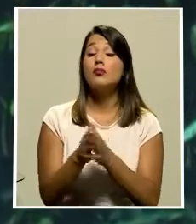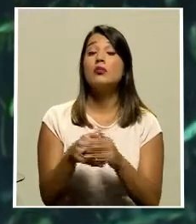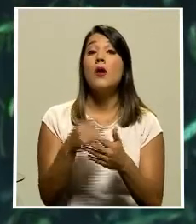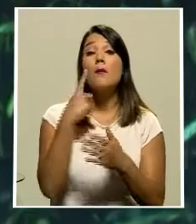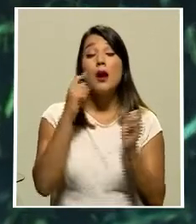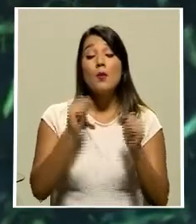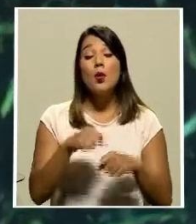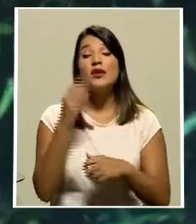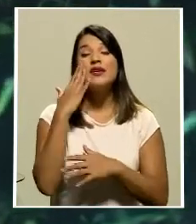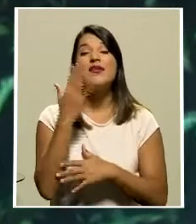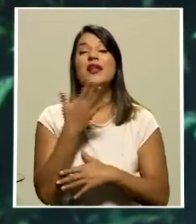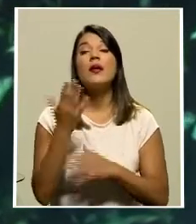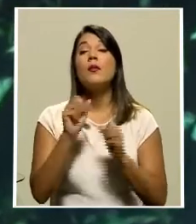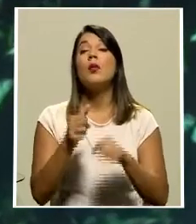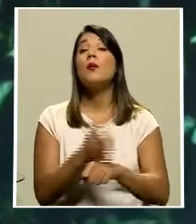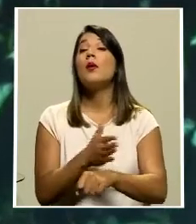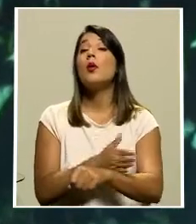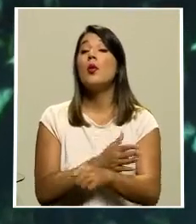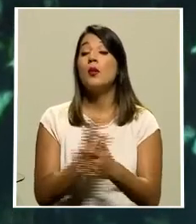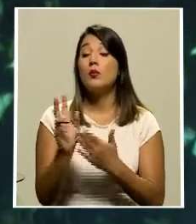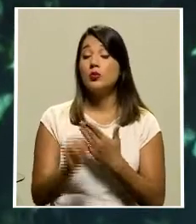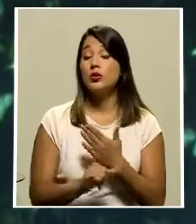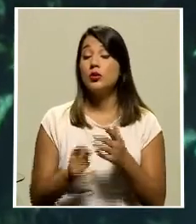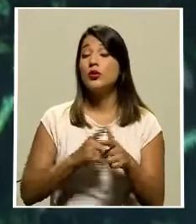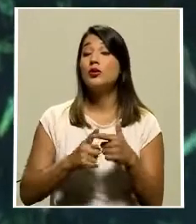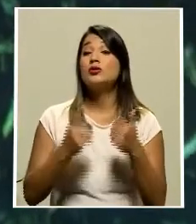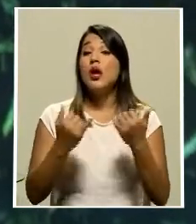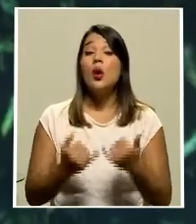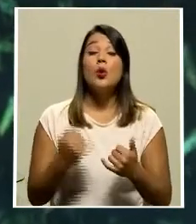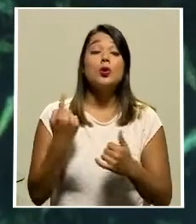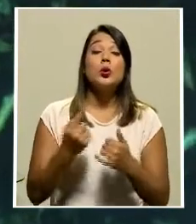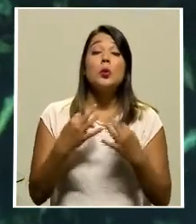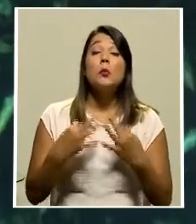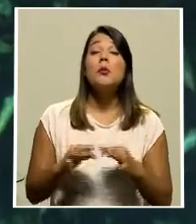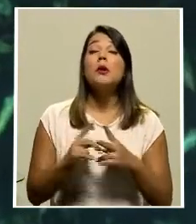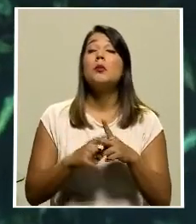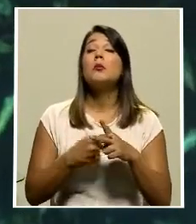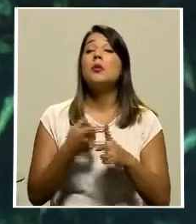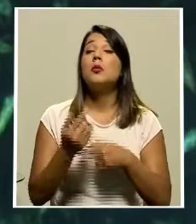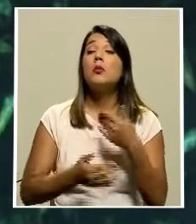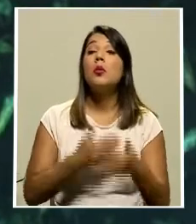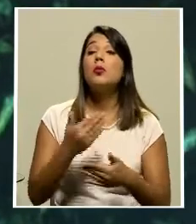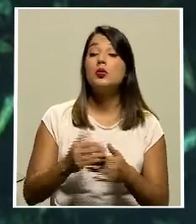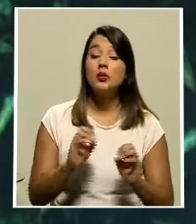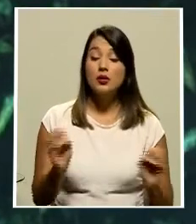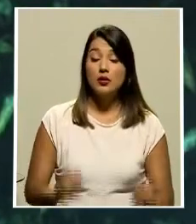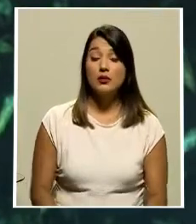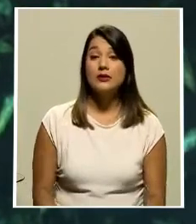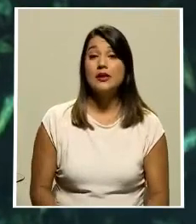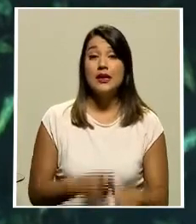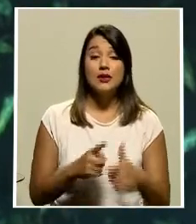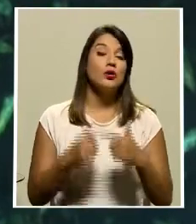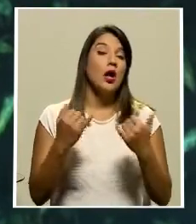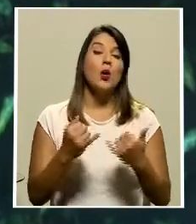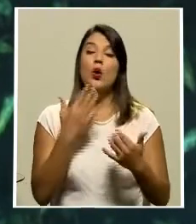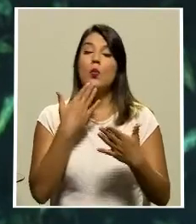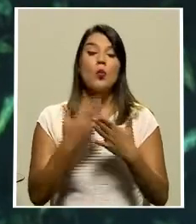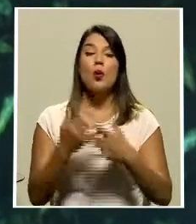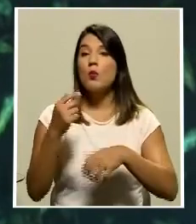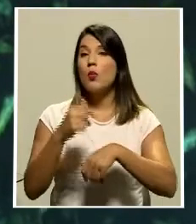cuáles son las mejoras al proyecto el proyecto apenas está empezando su trámite no ha ni siquiera sido publicado ni asignado a una comisión entonces es un buen momento para